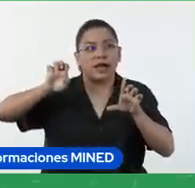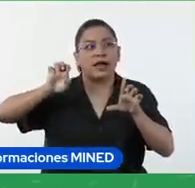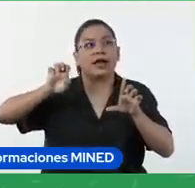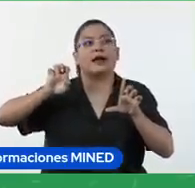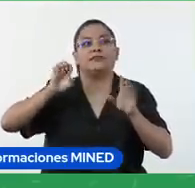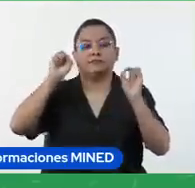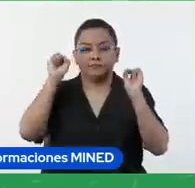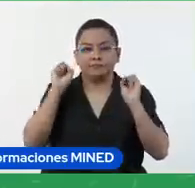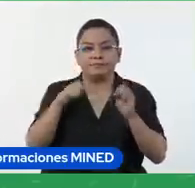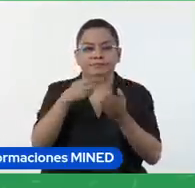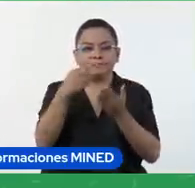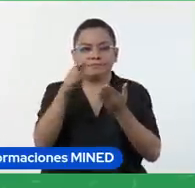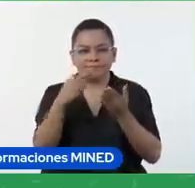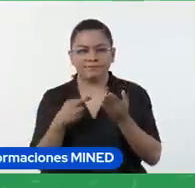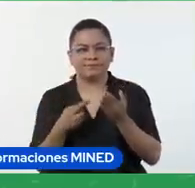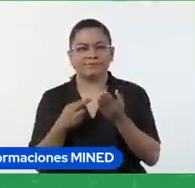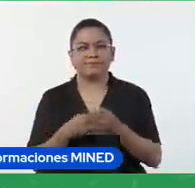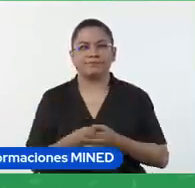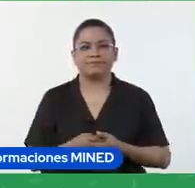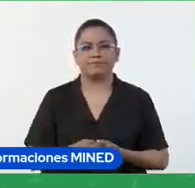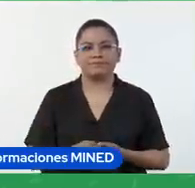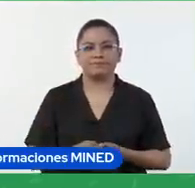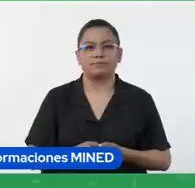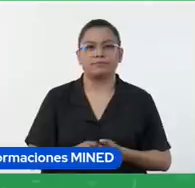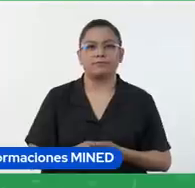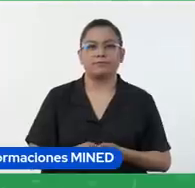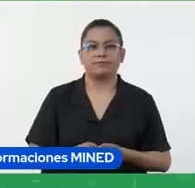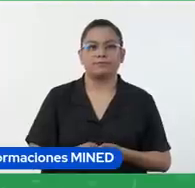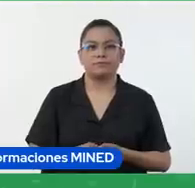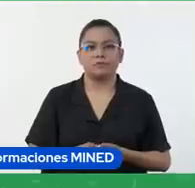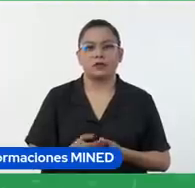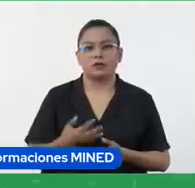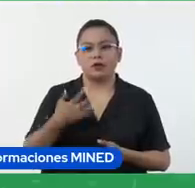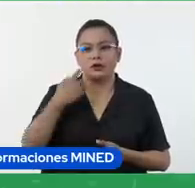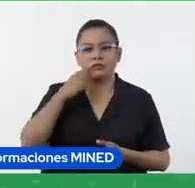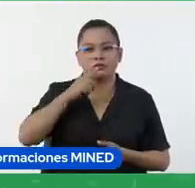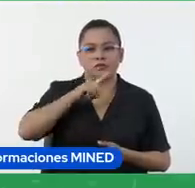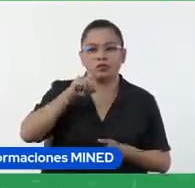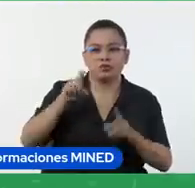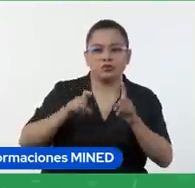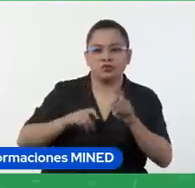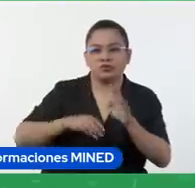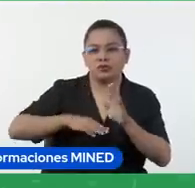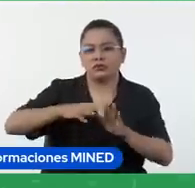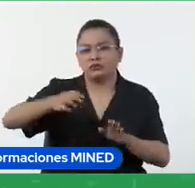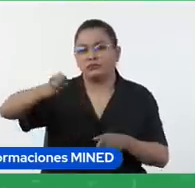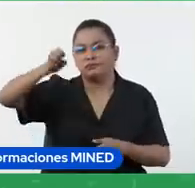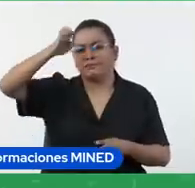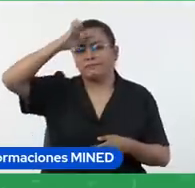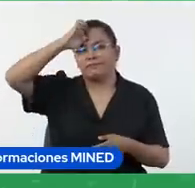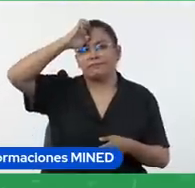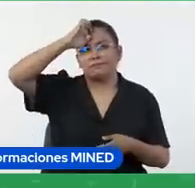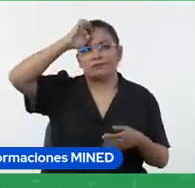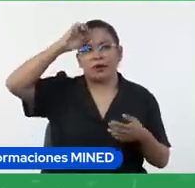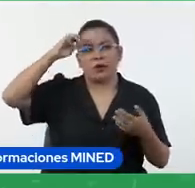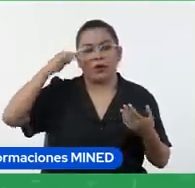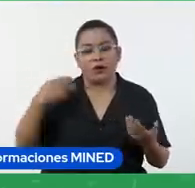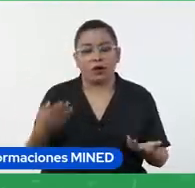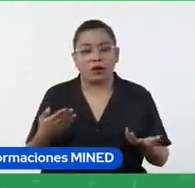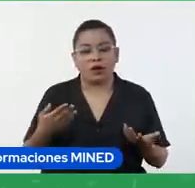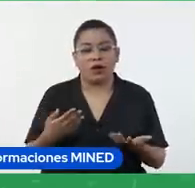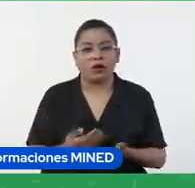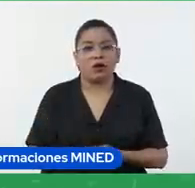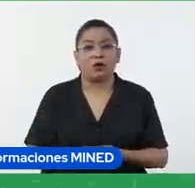revisar en qué preguntas hubo más errores cuáles estuvieron más